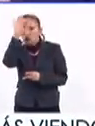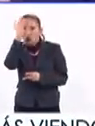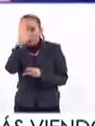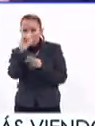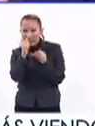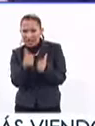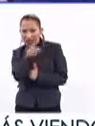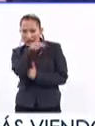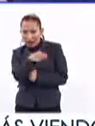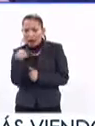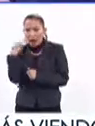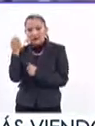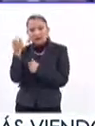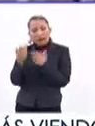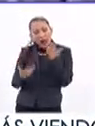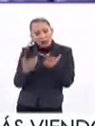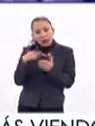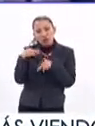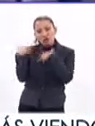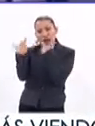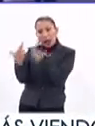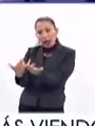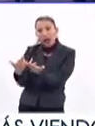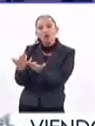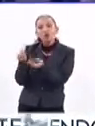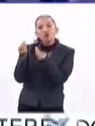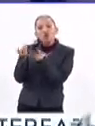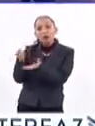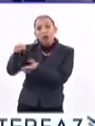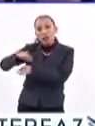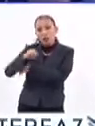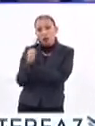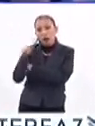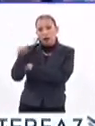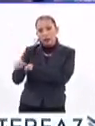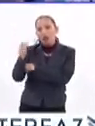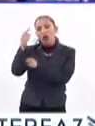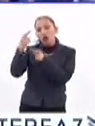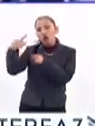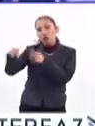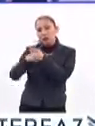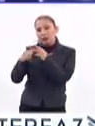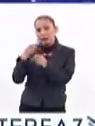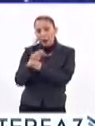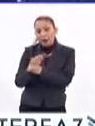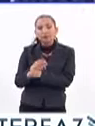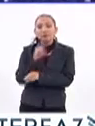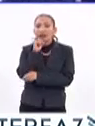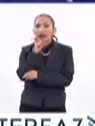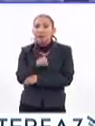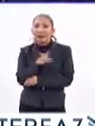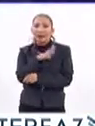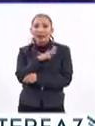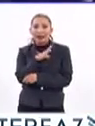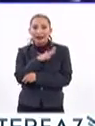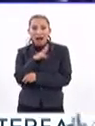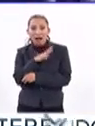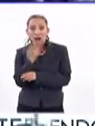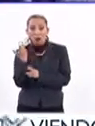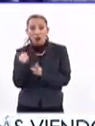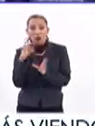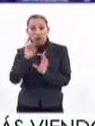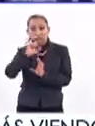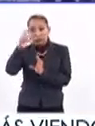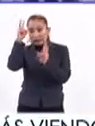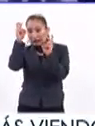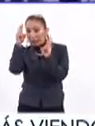y artístico ha hecho, en algunos casos, donaciones y aquí se resguardan varios de esos materiales, además de su alto nivel